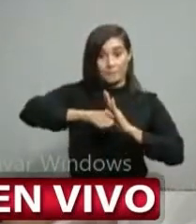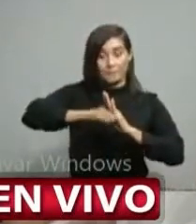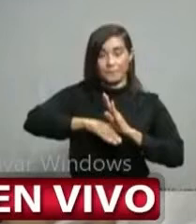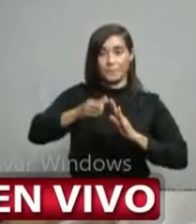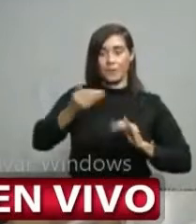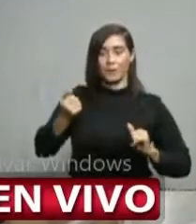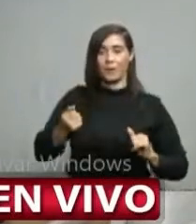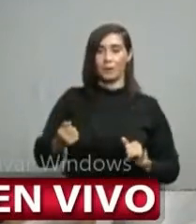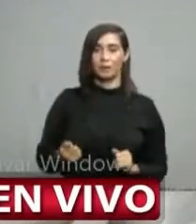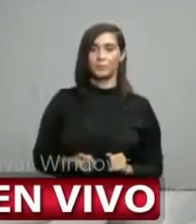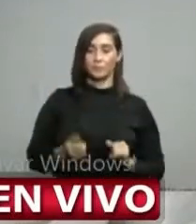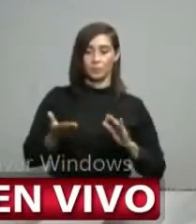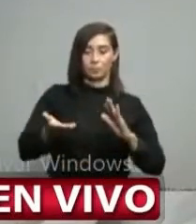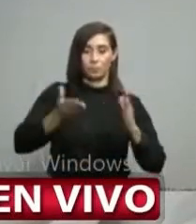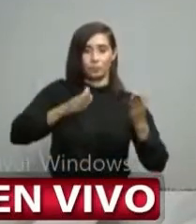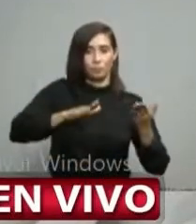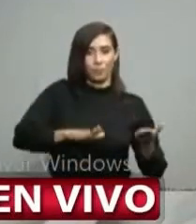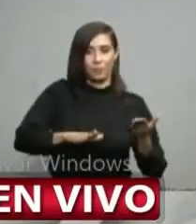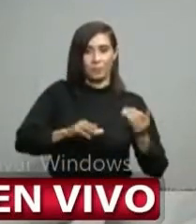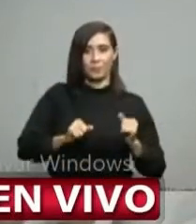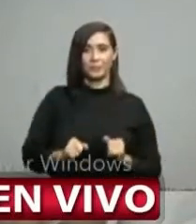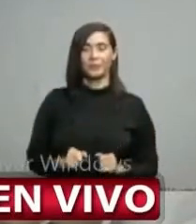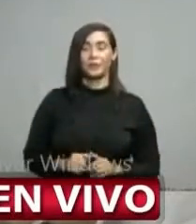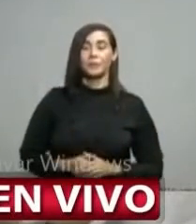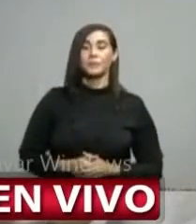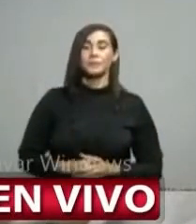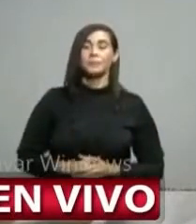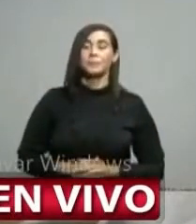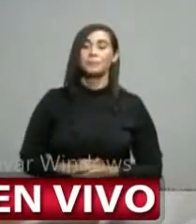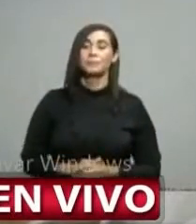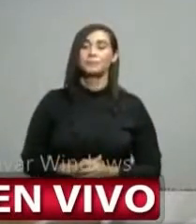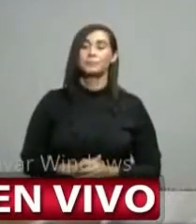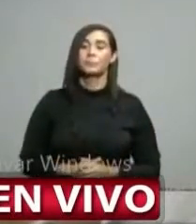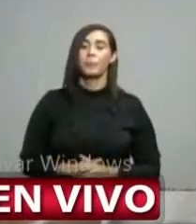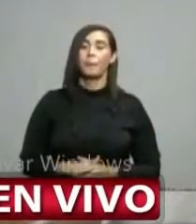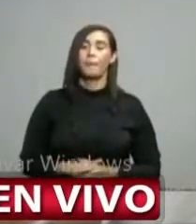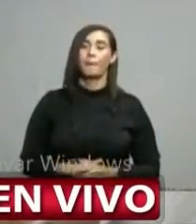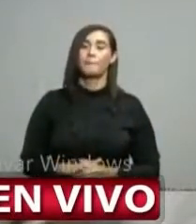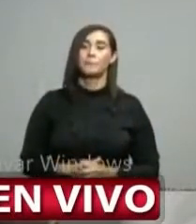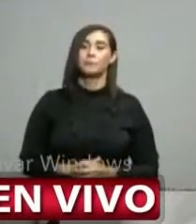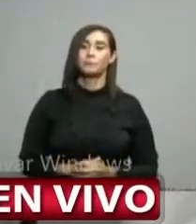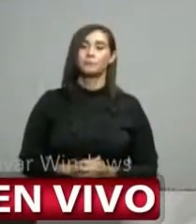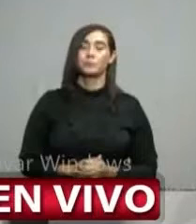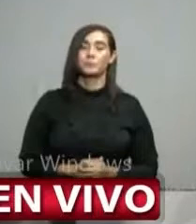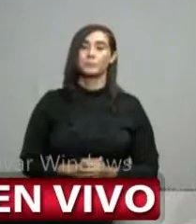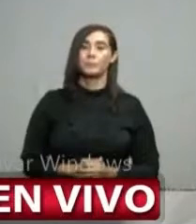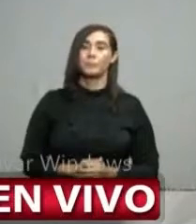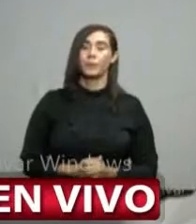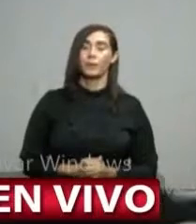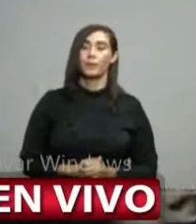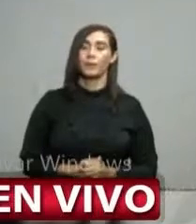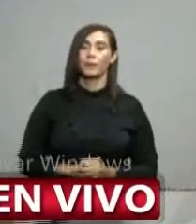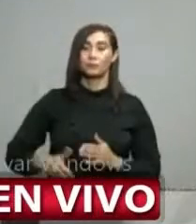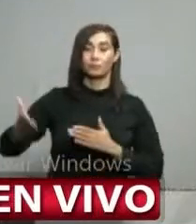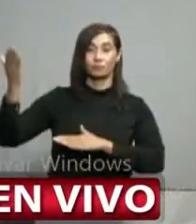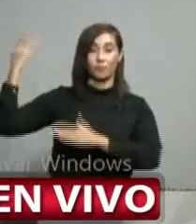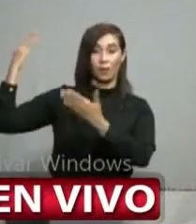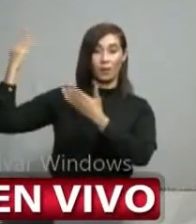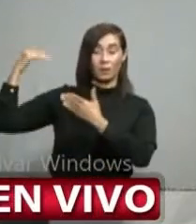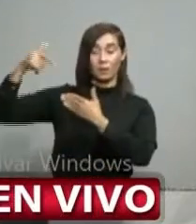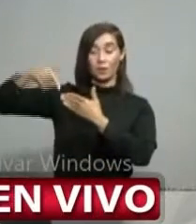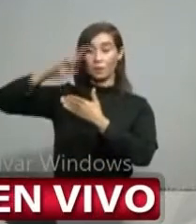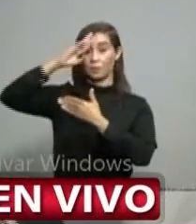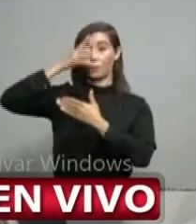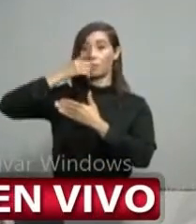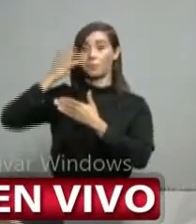la tasa de letalidad lo que tenemos es una tendencia a tener menos muertos que lo que venía ocurriendo en el